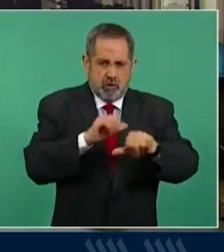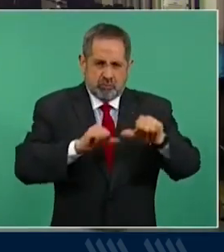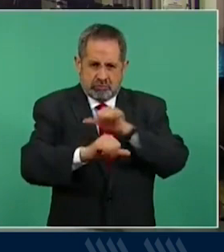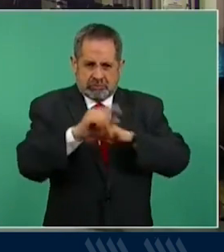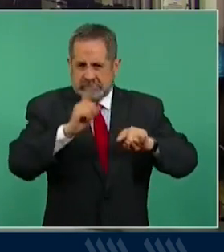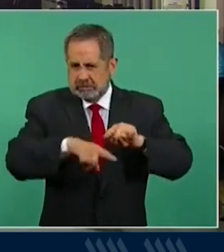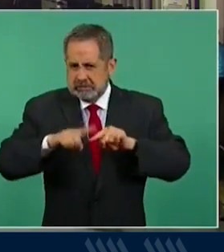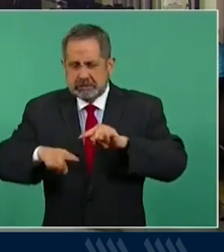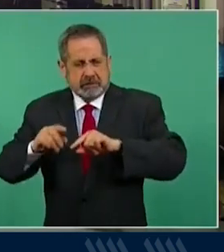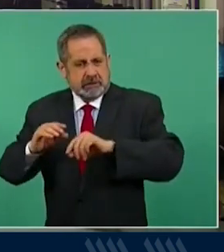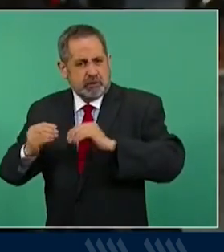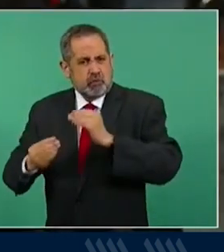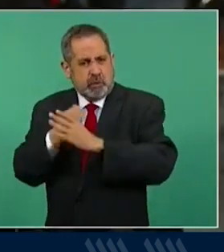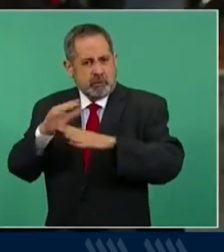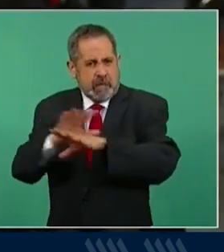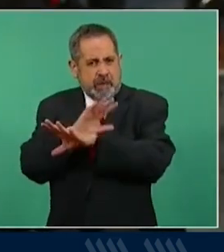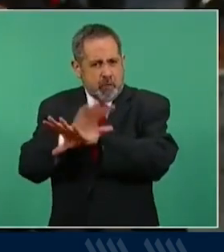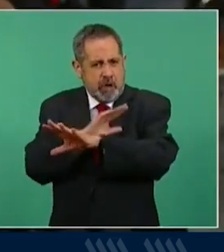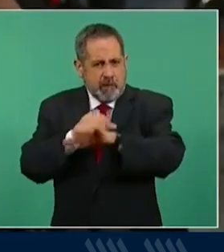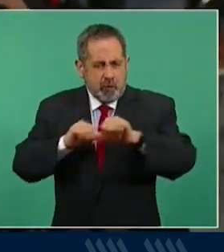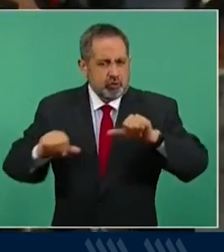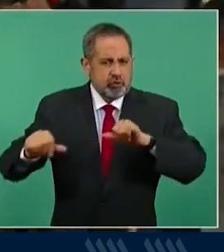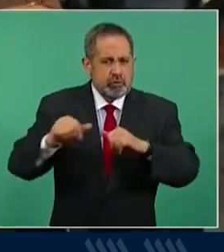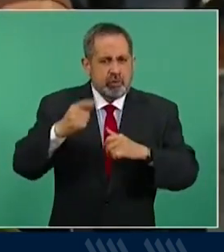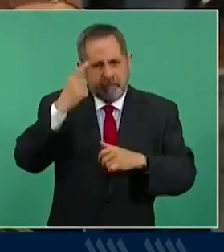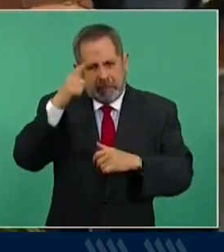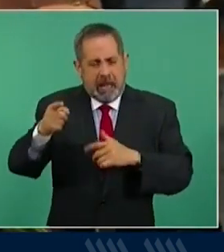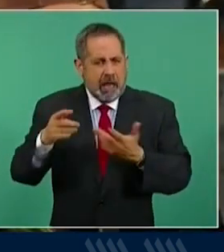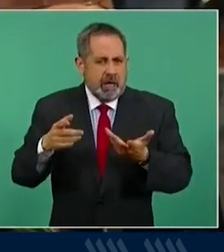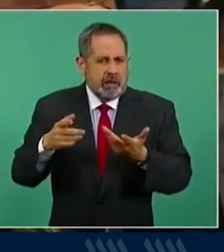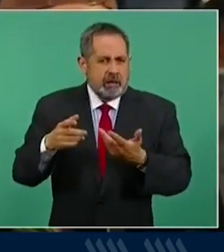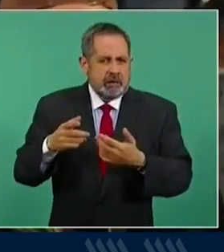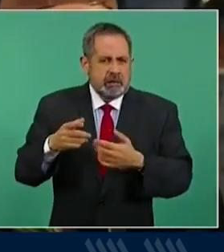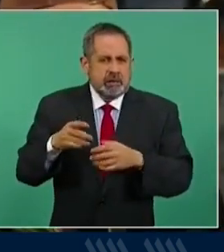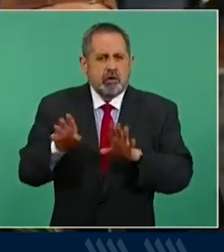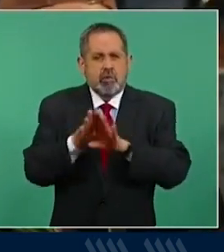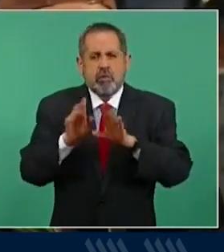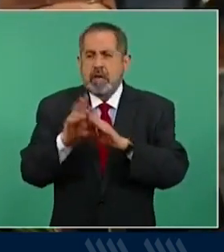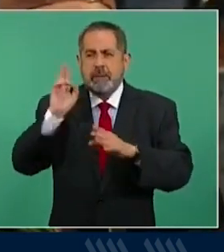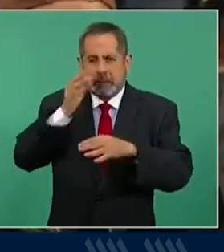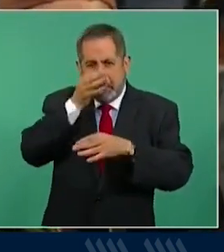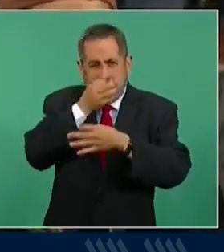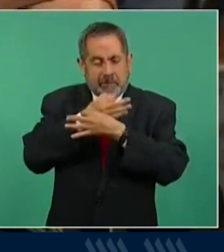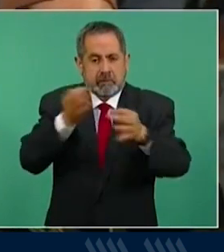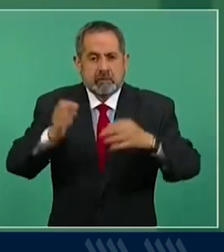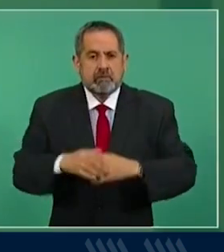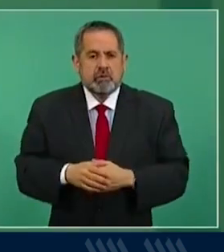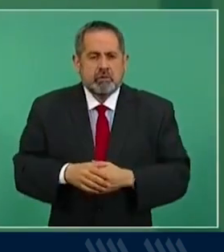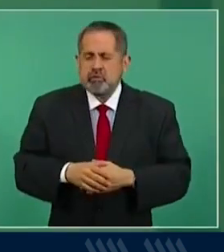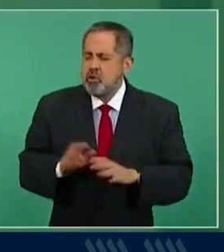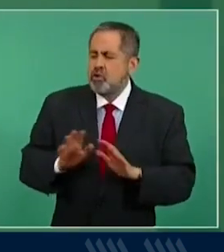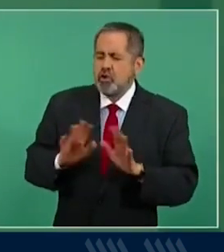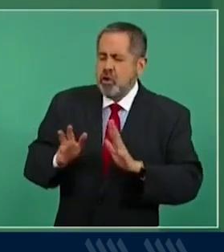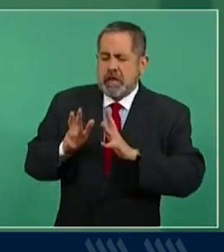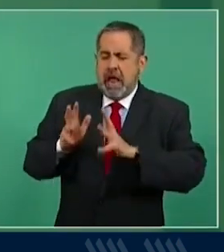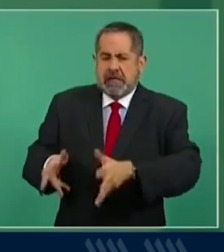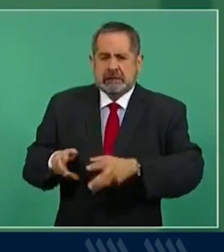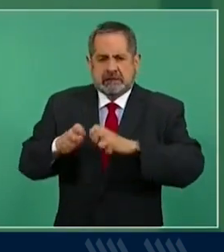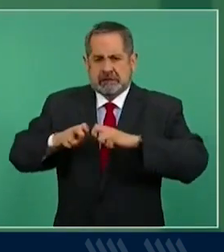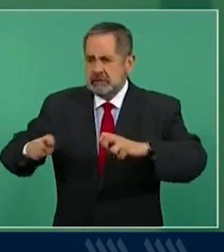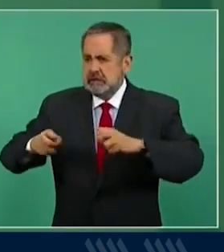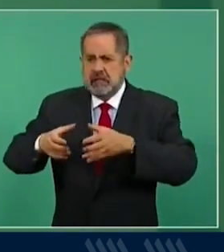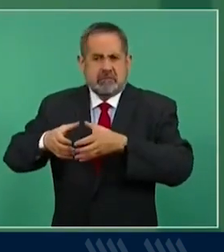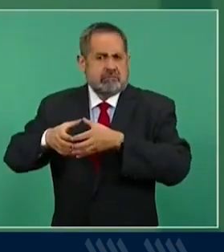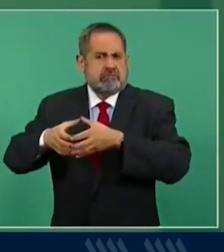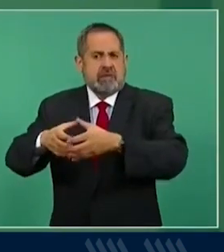¿Está contemplado más ajustes, más cambios en el gabinete, más allá de los que se anunciaron el martes? No, ya no, ya nos vamos